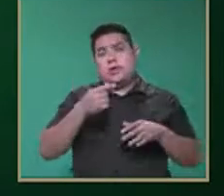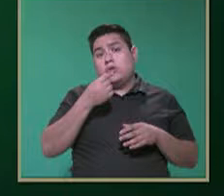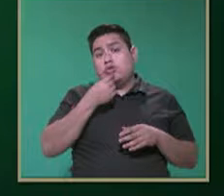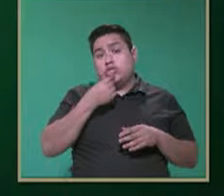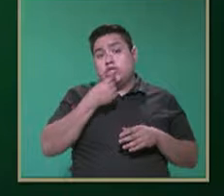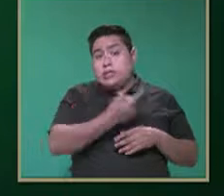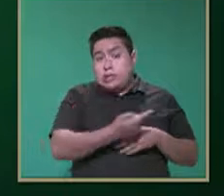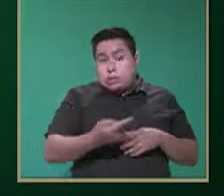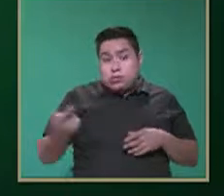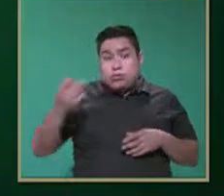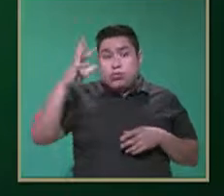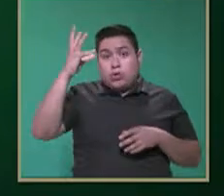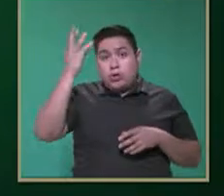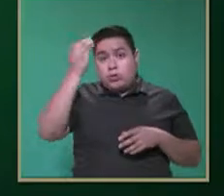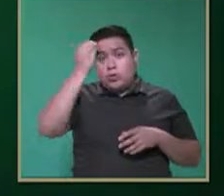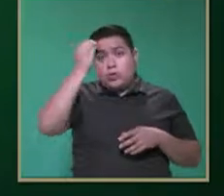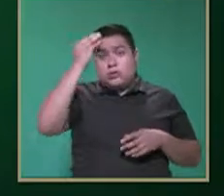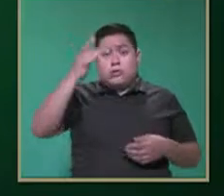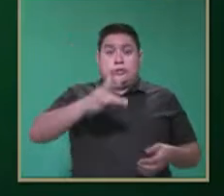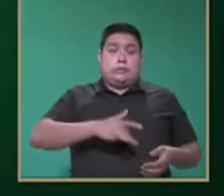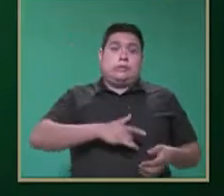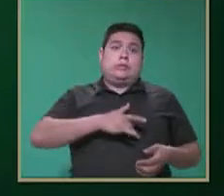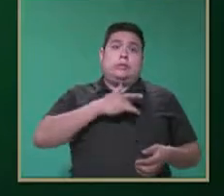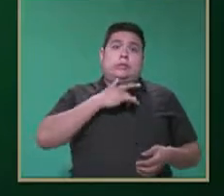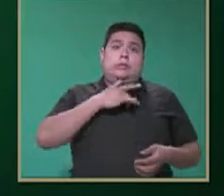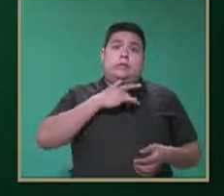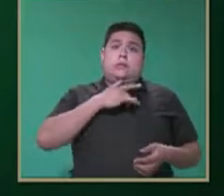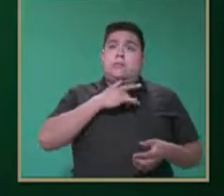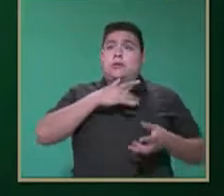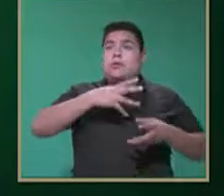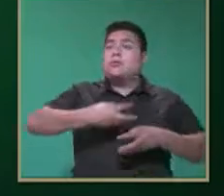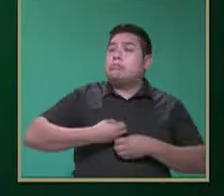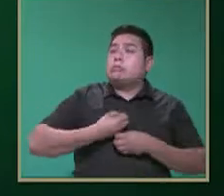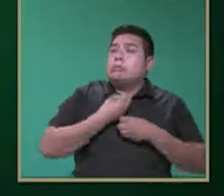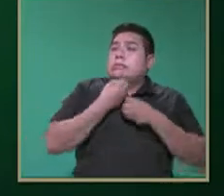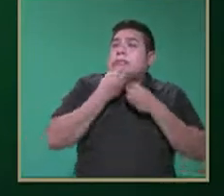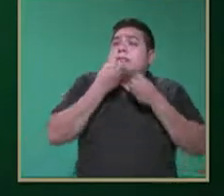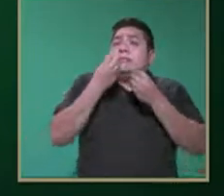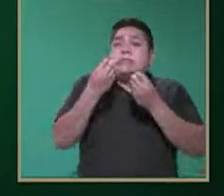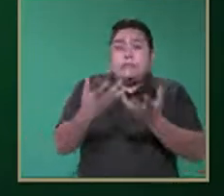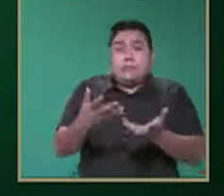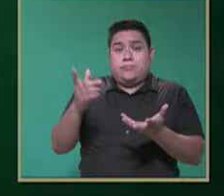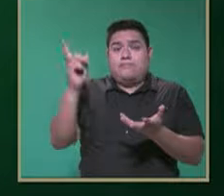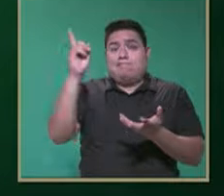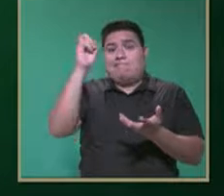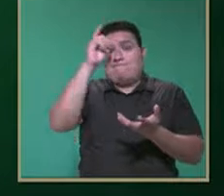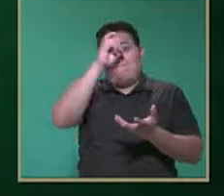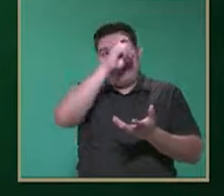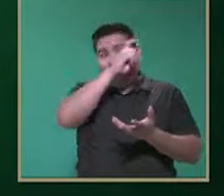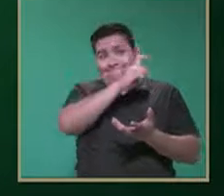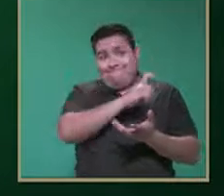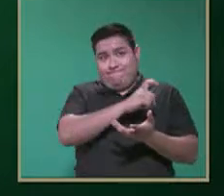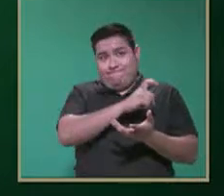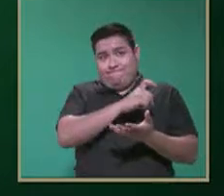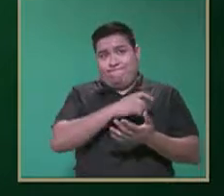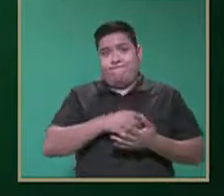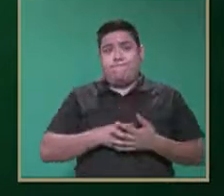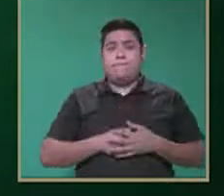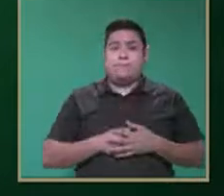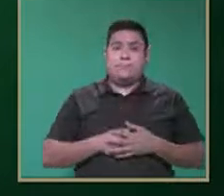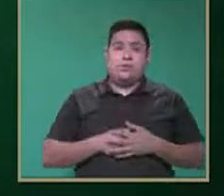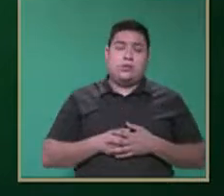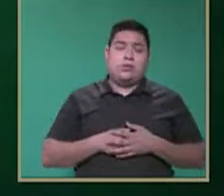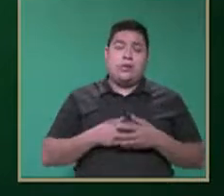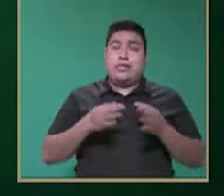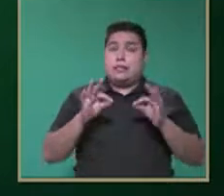manifestar o en algunas ocasiones presentan una sobre respuesta a esas emociones.